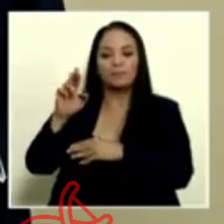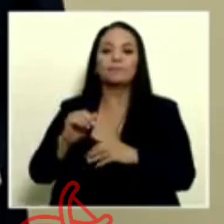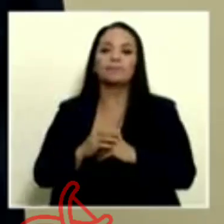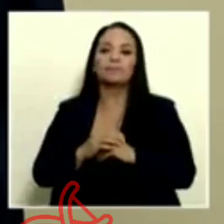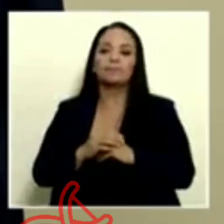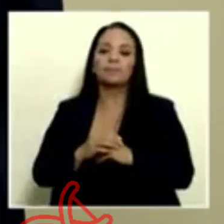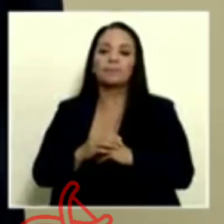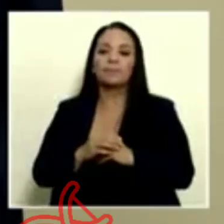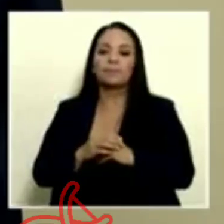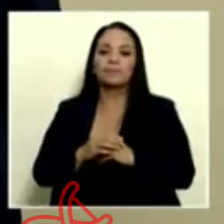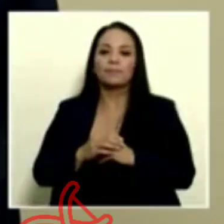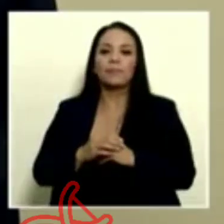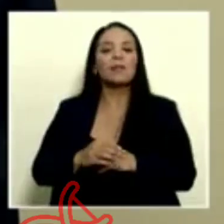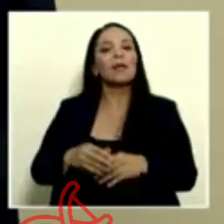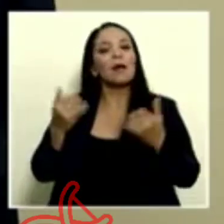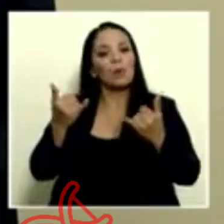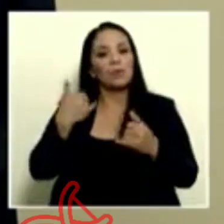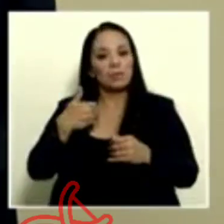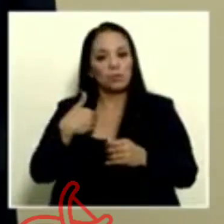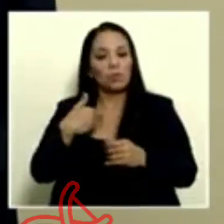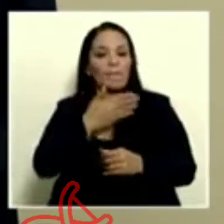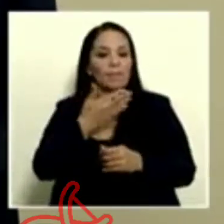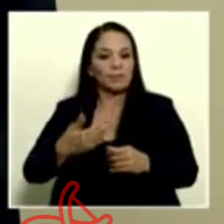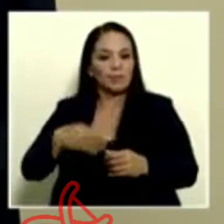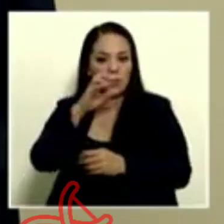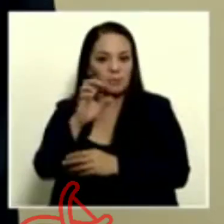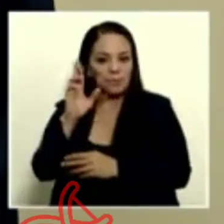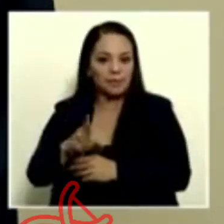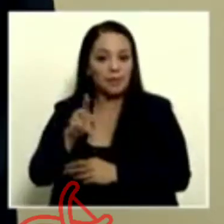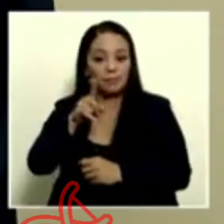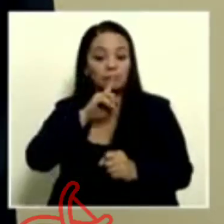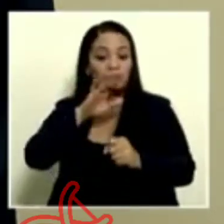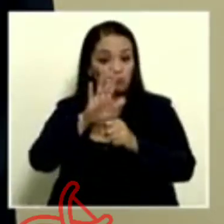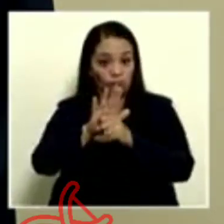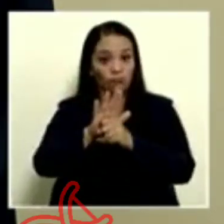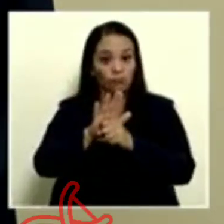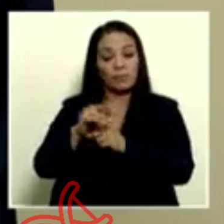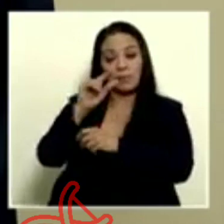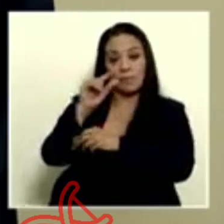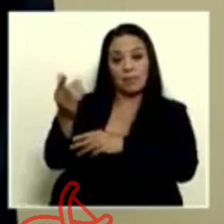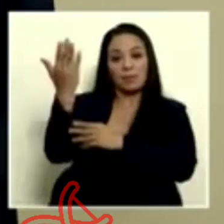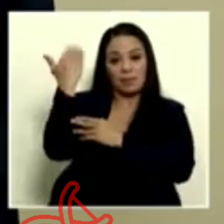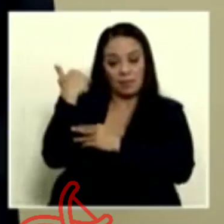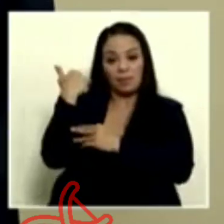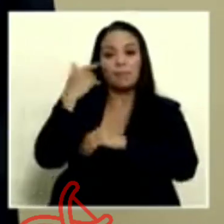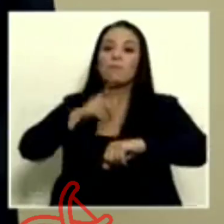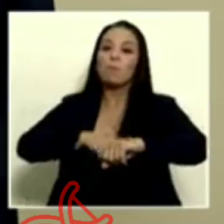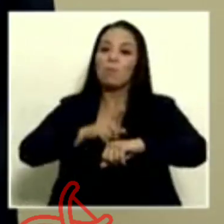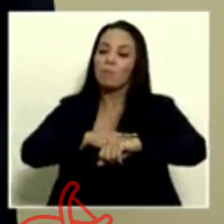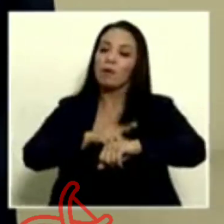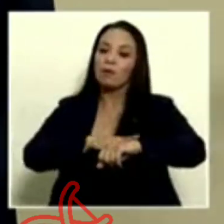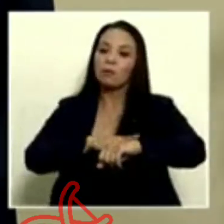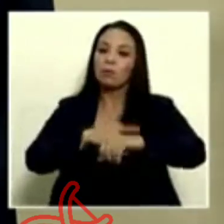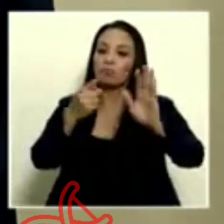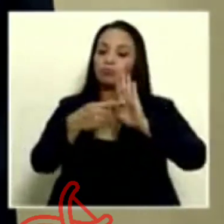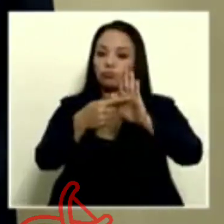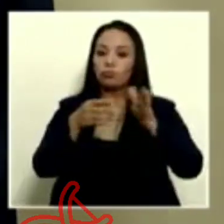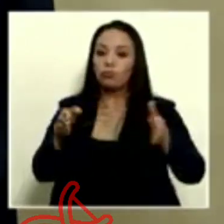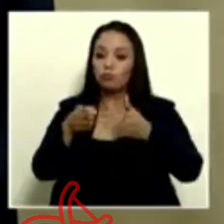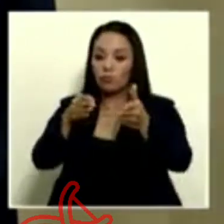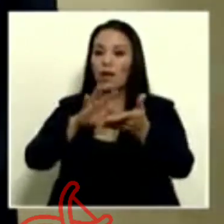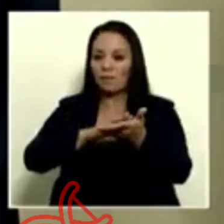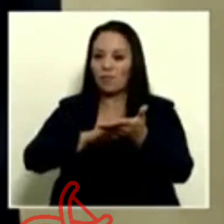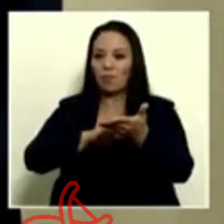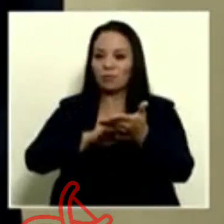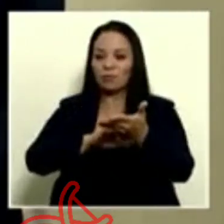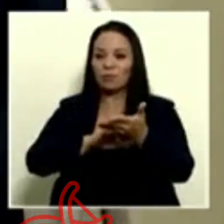El señor Presidente de la República, en cumplimiento de lo prometido la semana anterior, durante la presentación de la Ruta del Arroz,